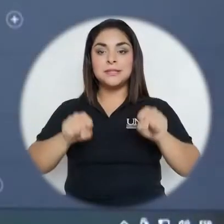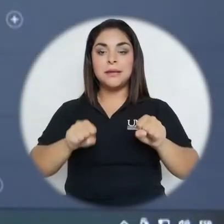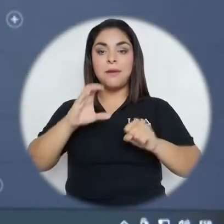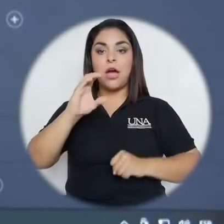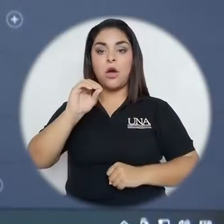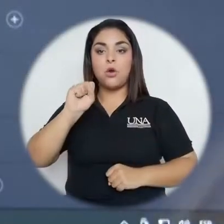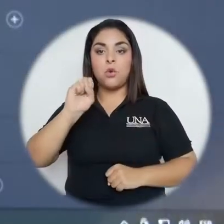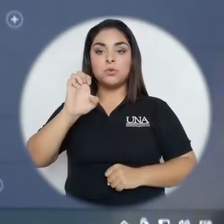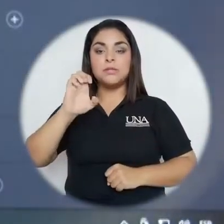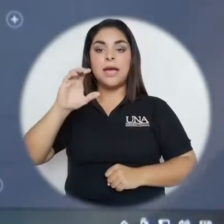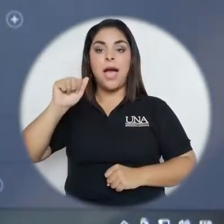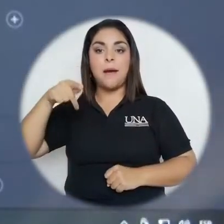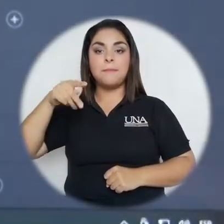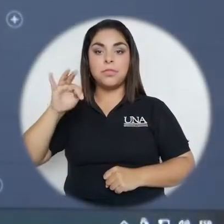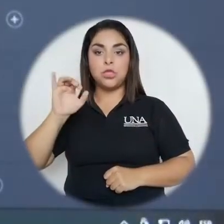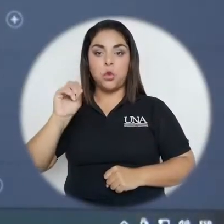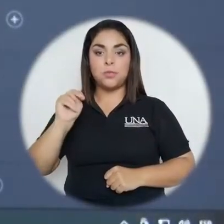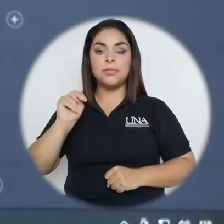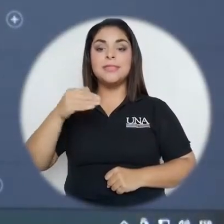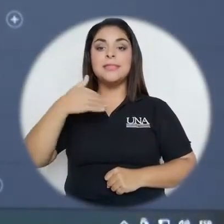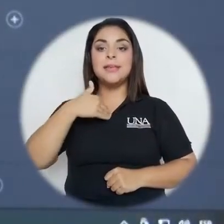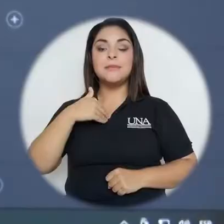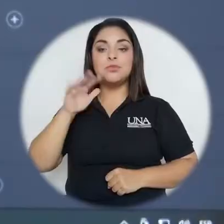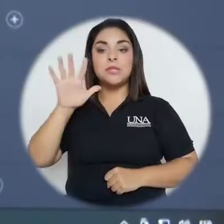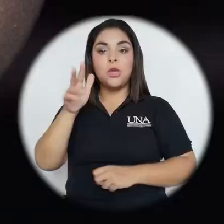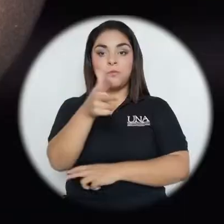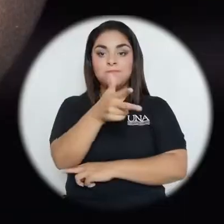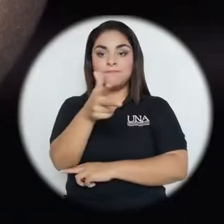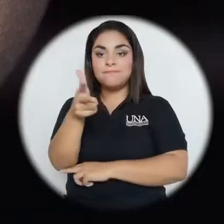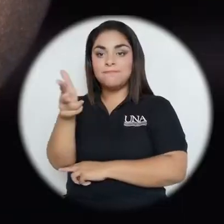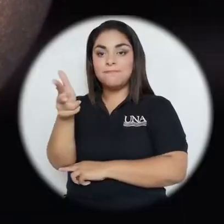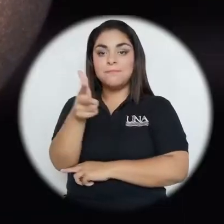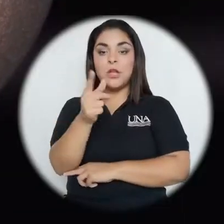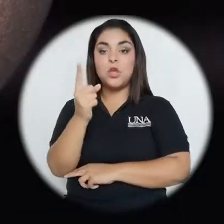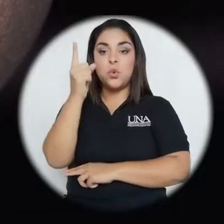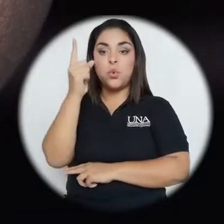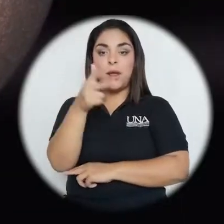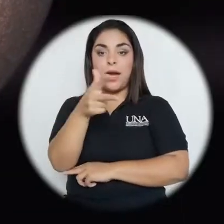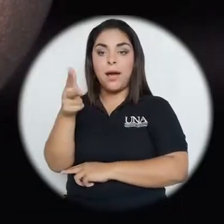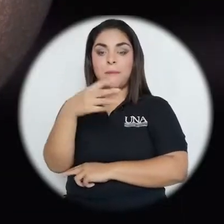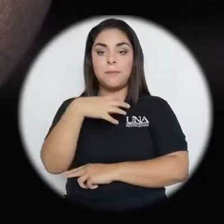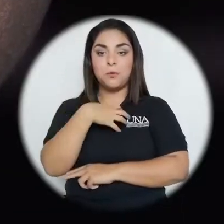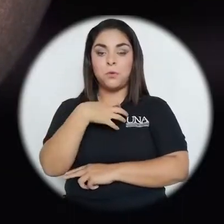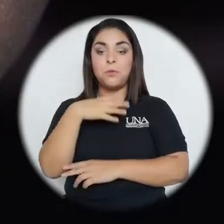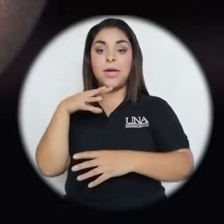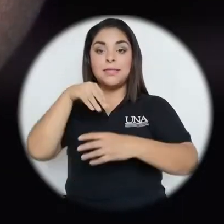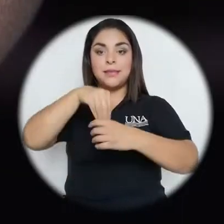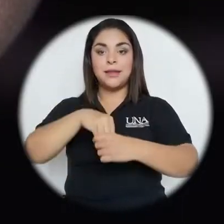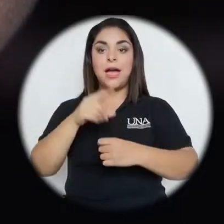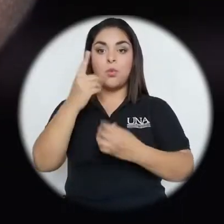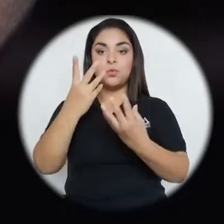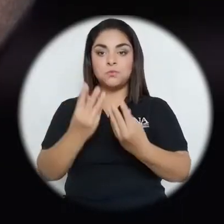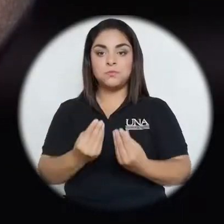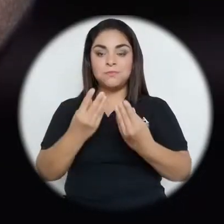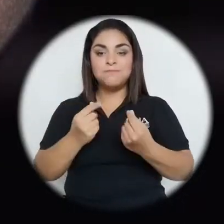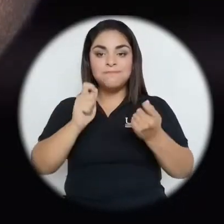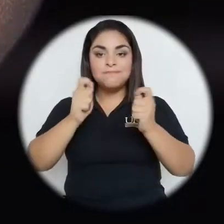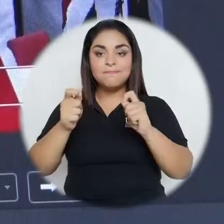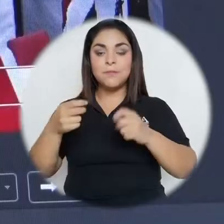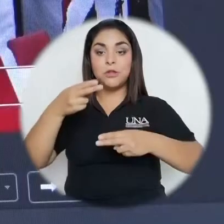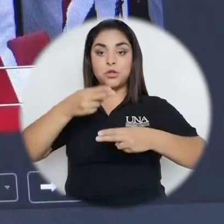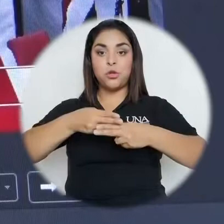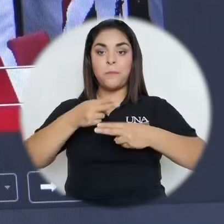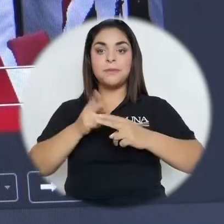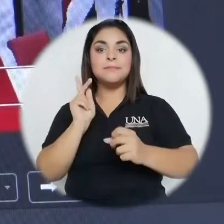captioned, para el cual usamos cinco cámaras robóticas y una cámara portátil integrada a un software para editar los